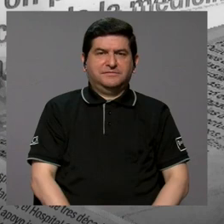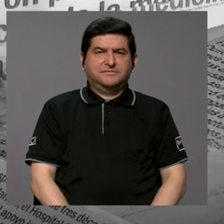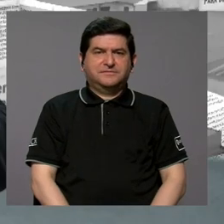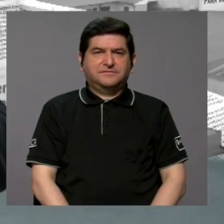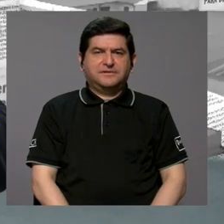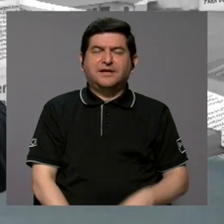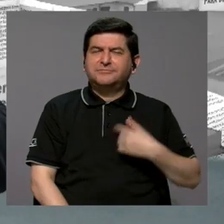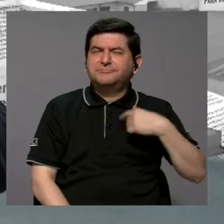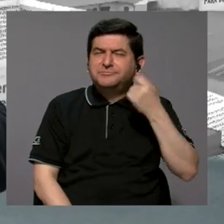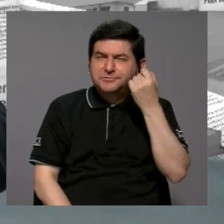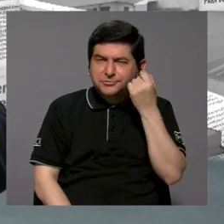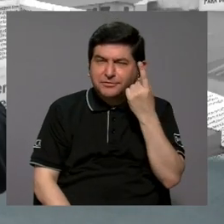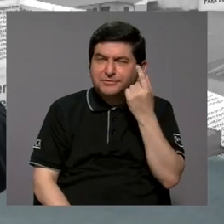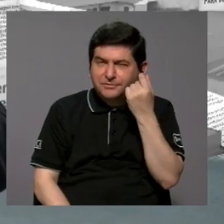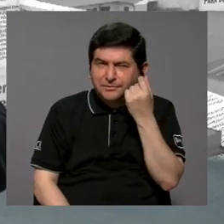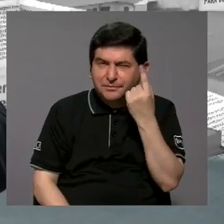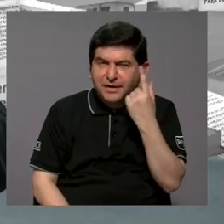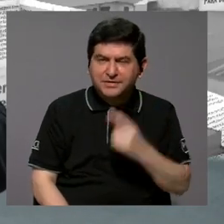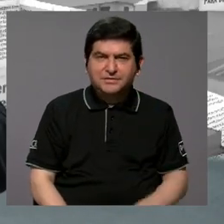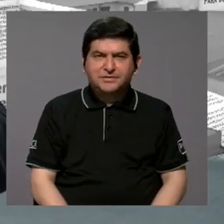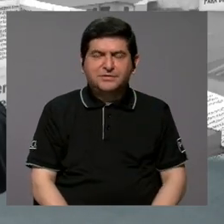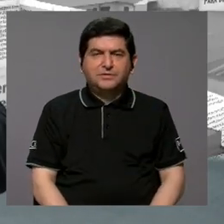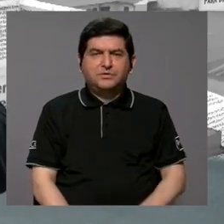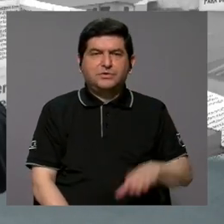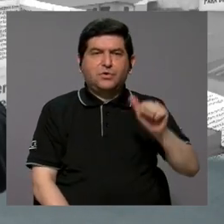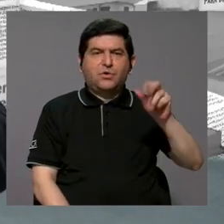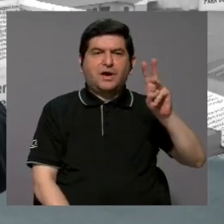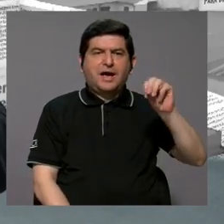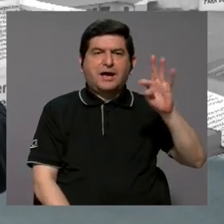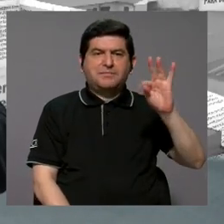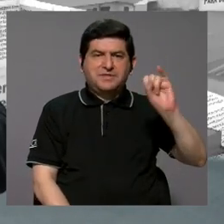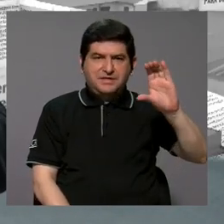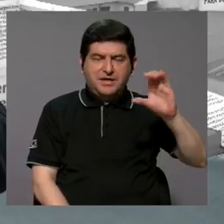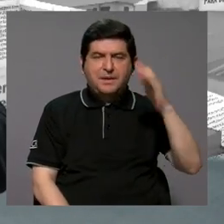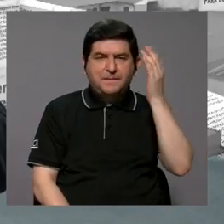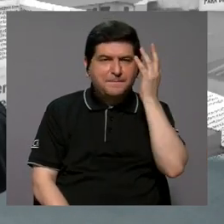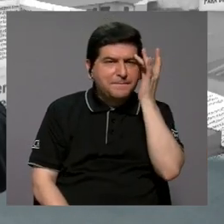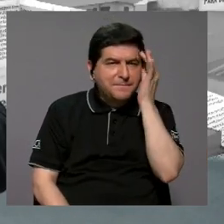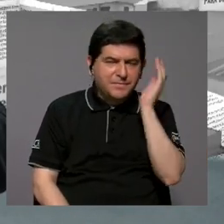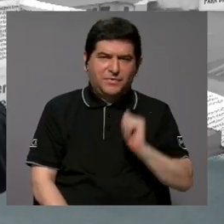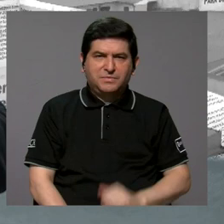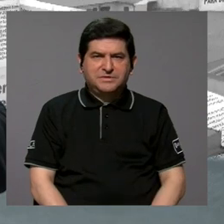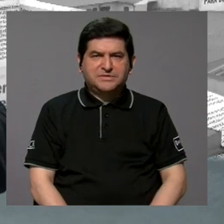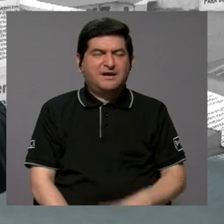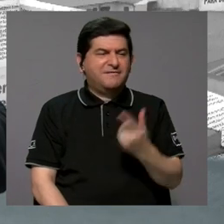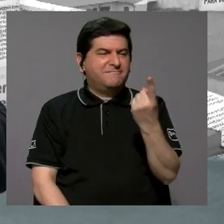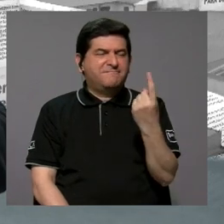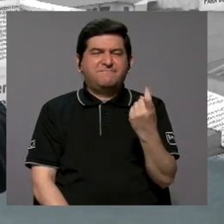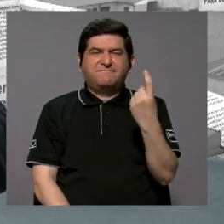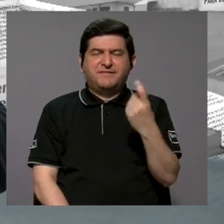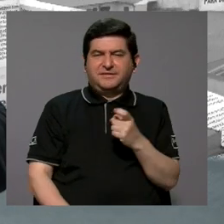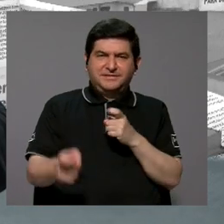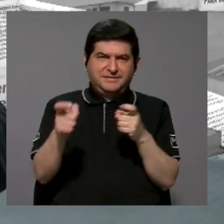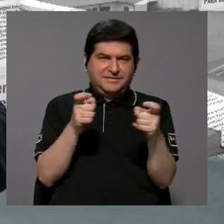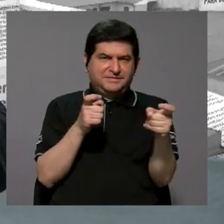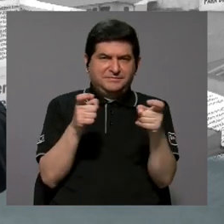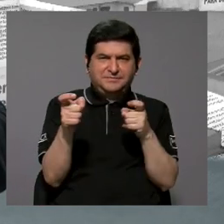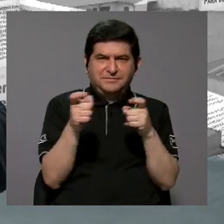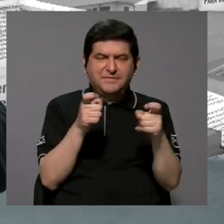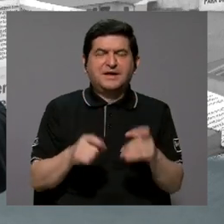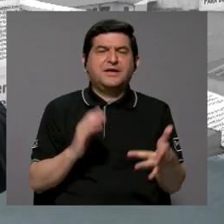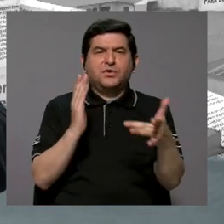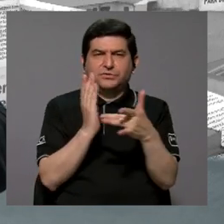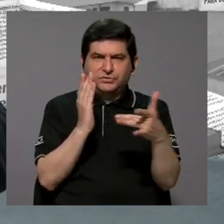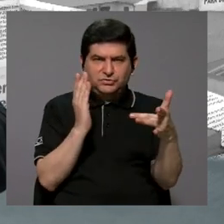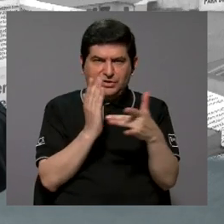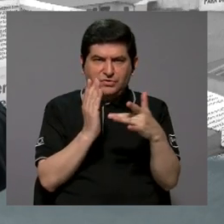entenderle con eso que en CAMTI que están preocupados porque en realidad hay una ausencia del manejo de esa